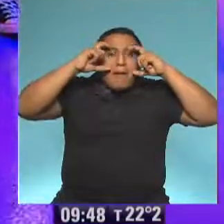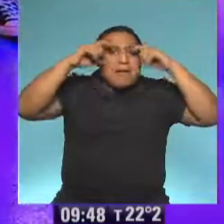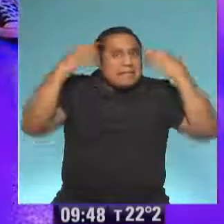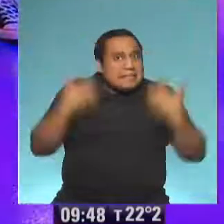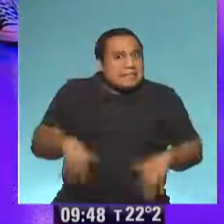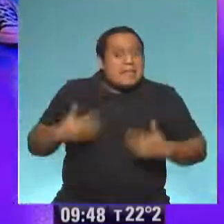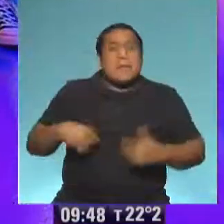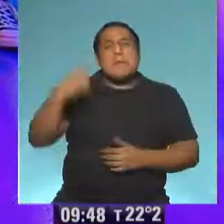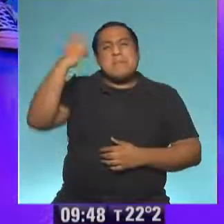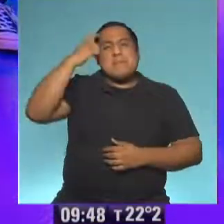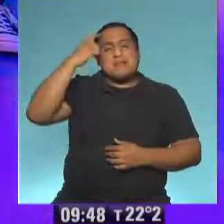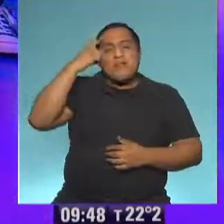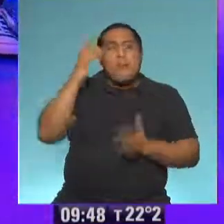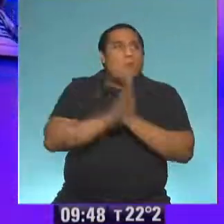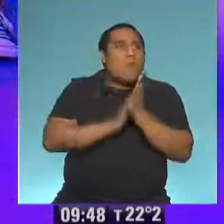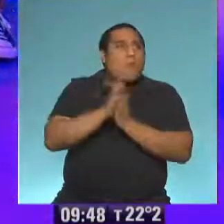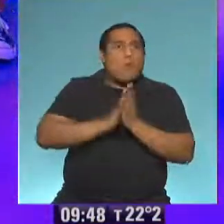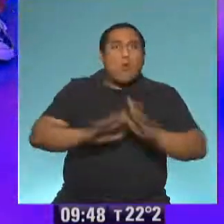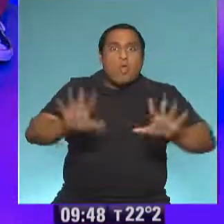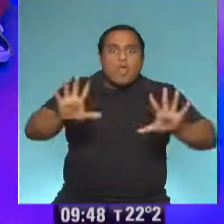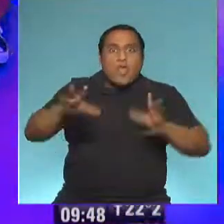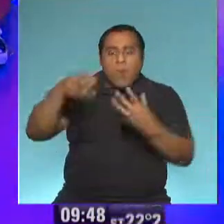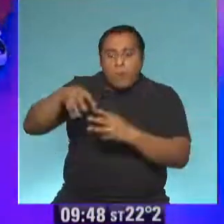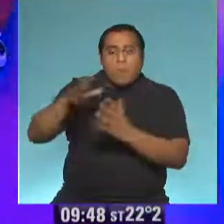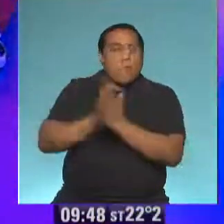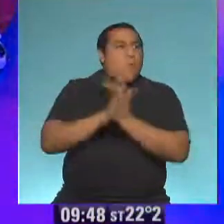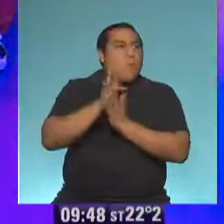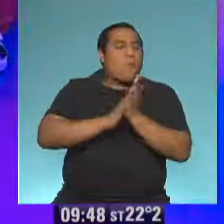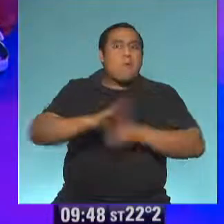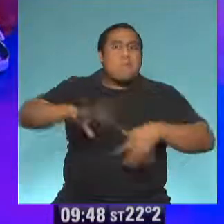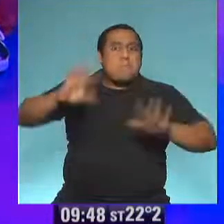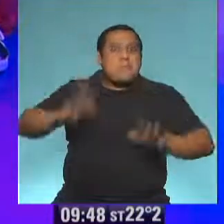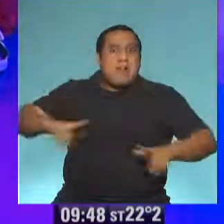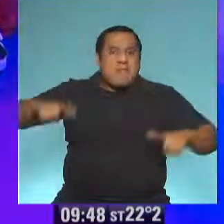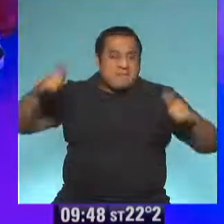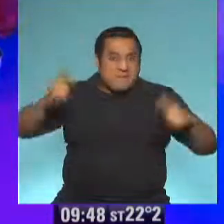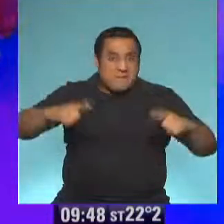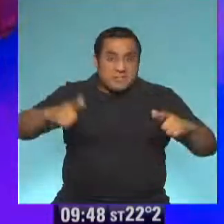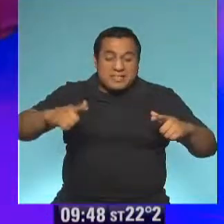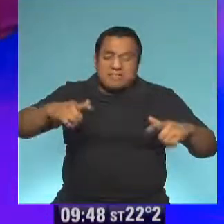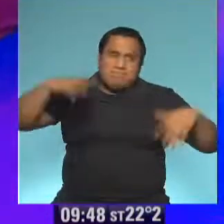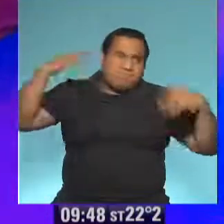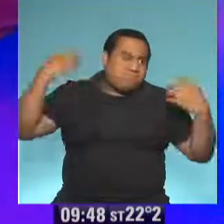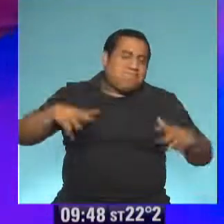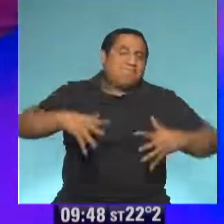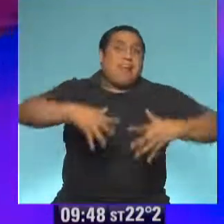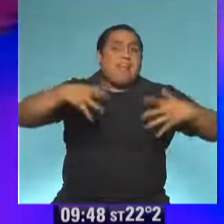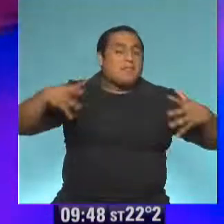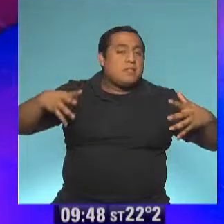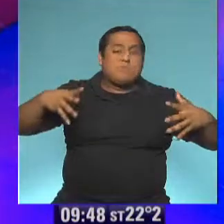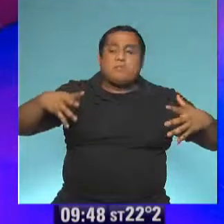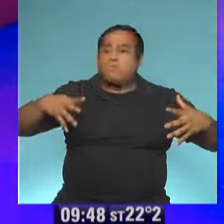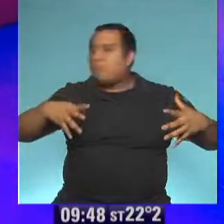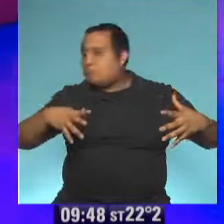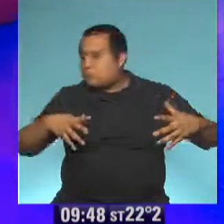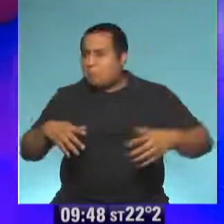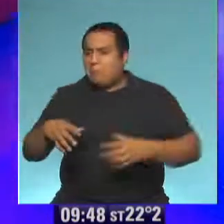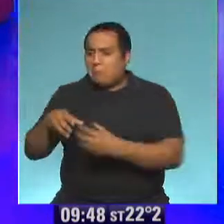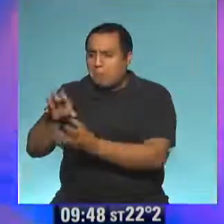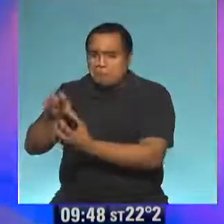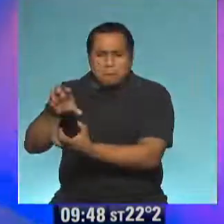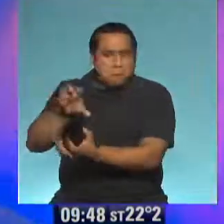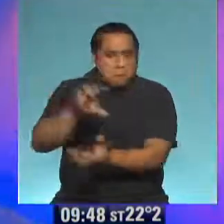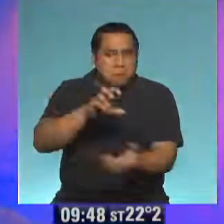que uno pensaba, encontró diez huevos, tiene mucho hambre, se va a hacer una tortilla enorme y no... Le aparecieron diez